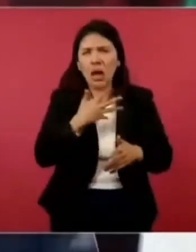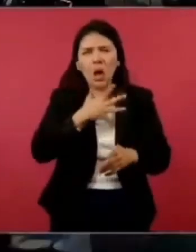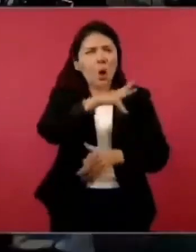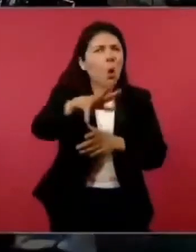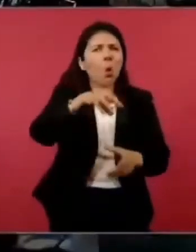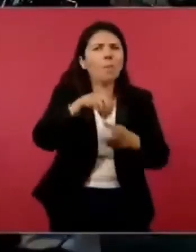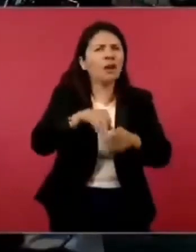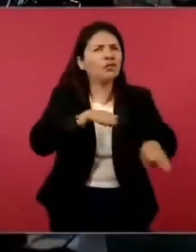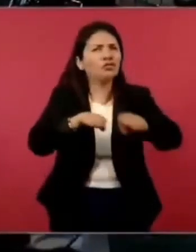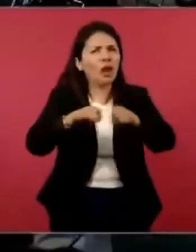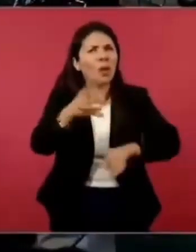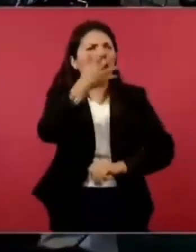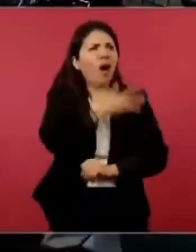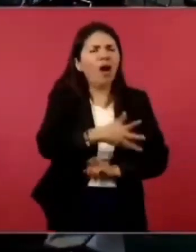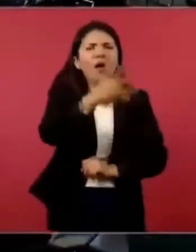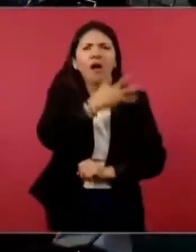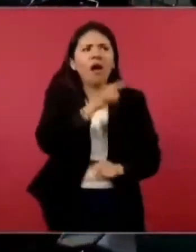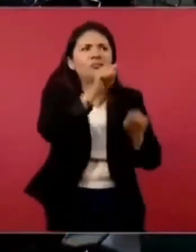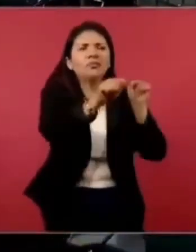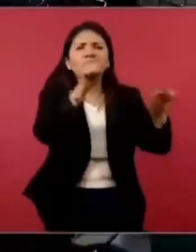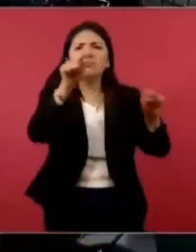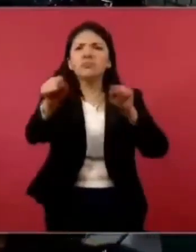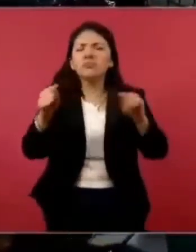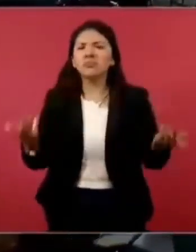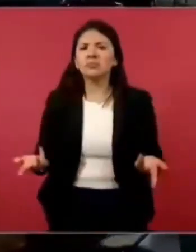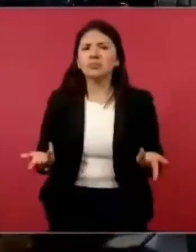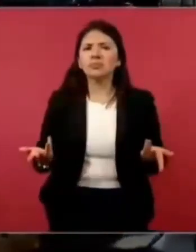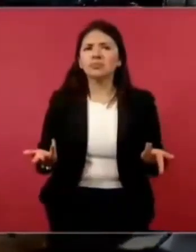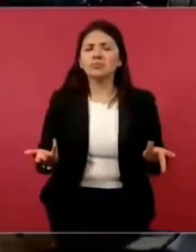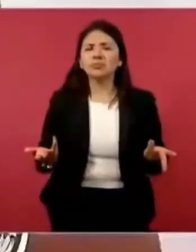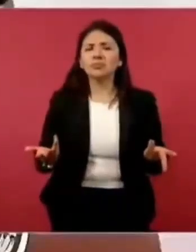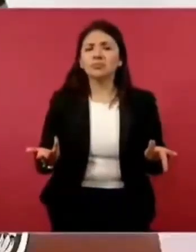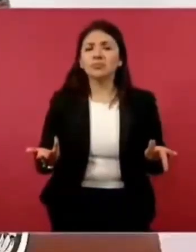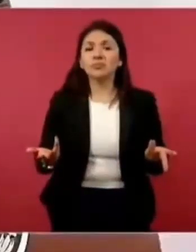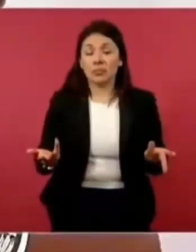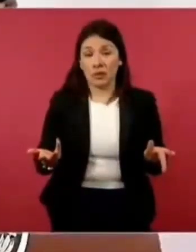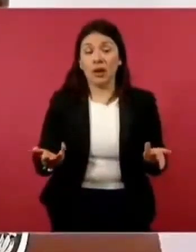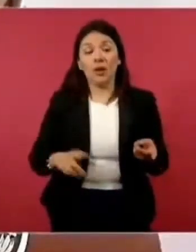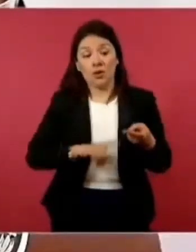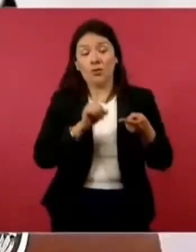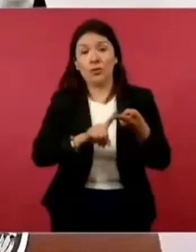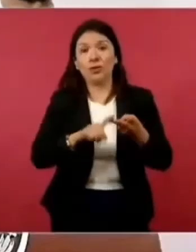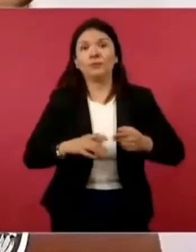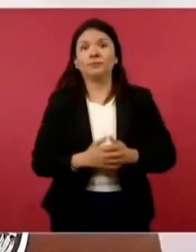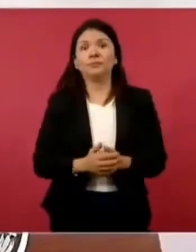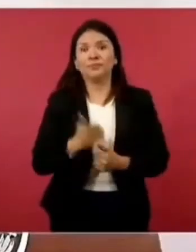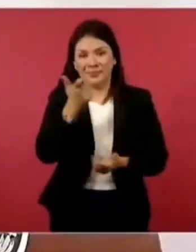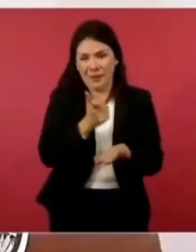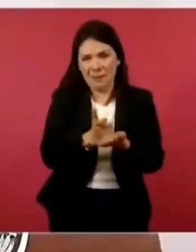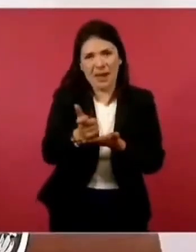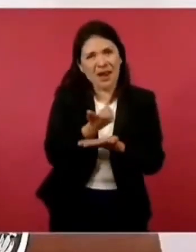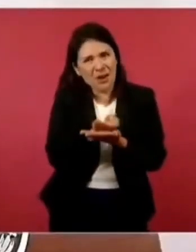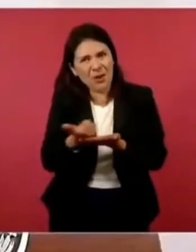¿cuándo había aumentado tanto el salario?